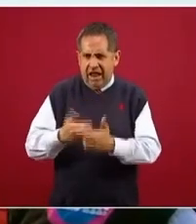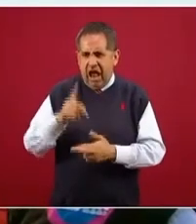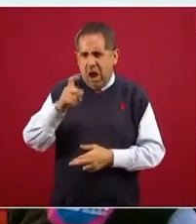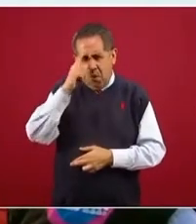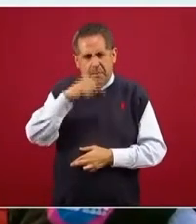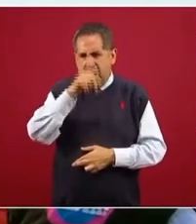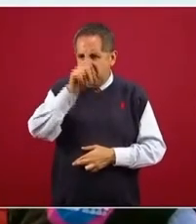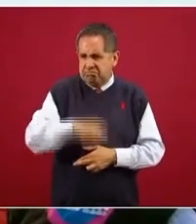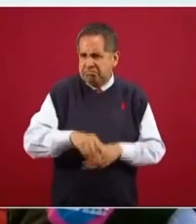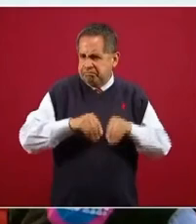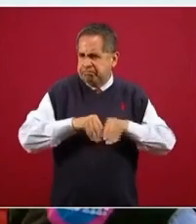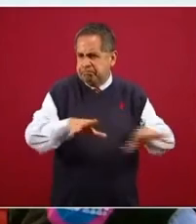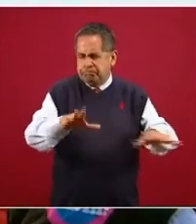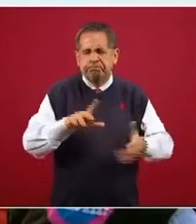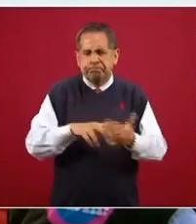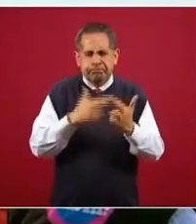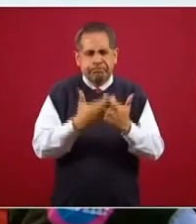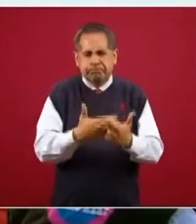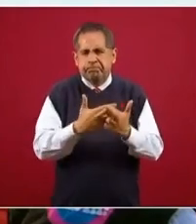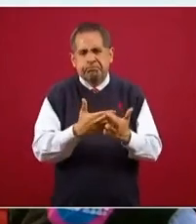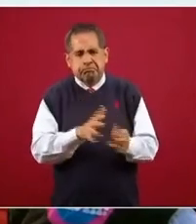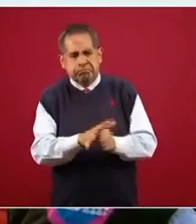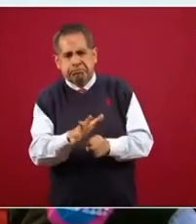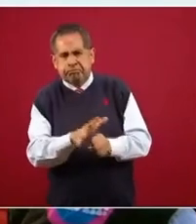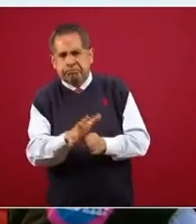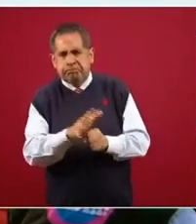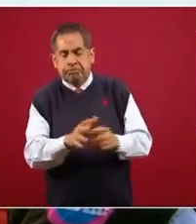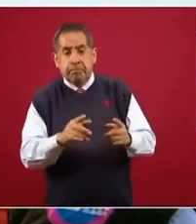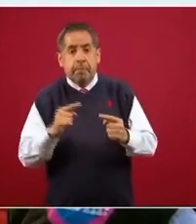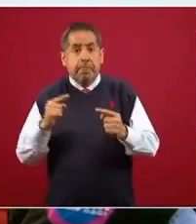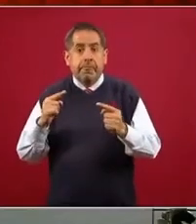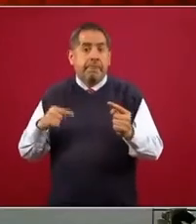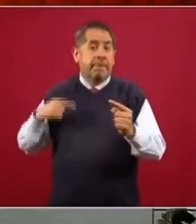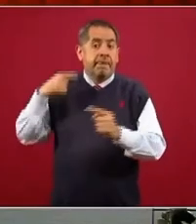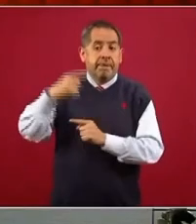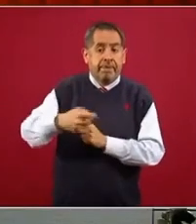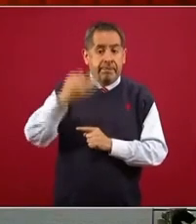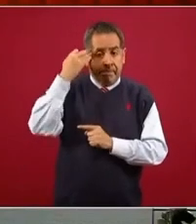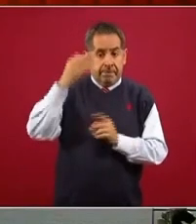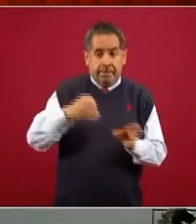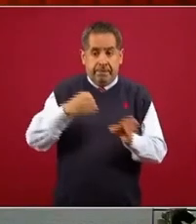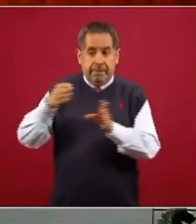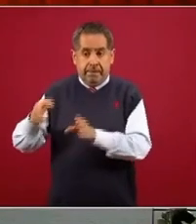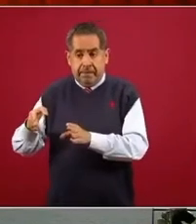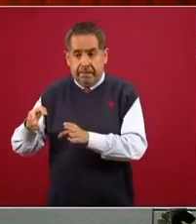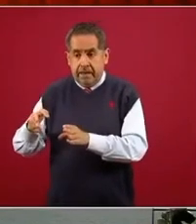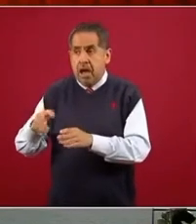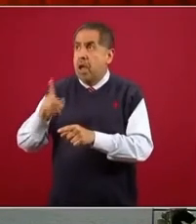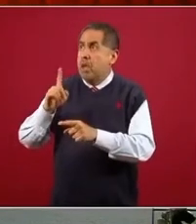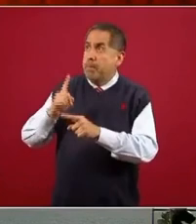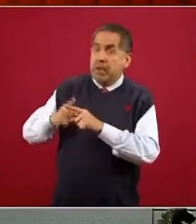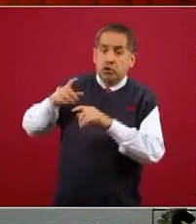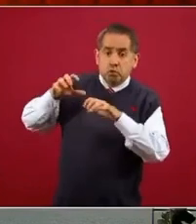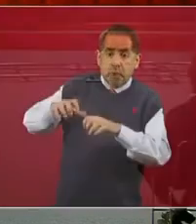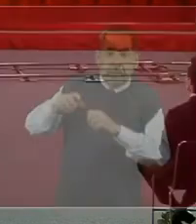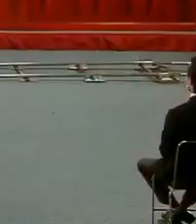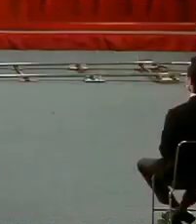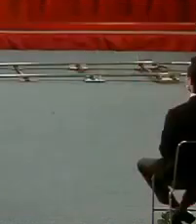todo el agua de riego está en las presas y para el siguiente ciclo, con lo que hay, más con lo que llueva,